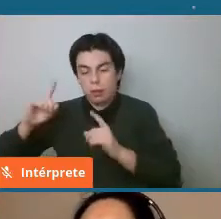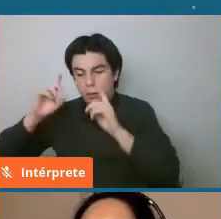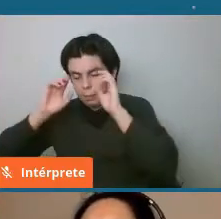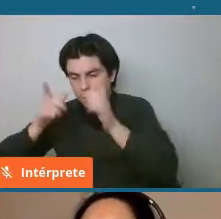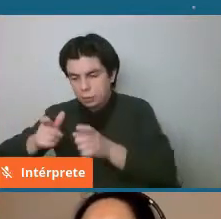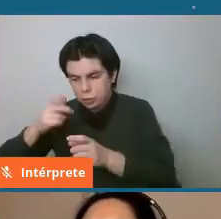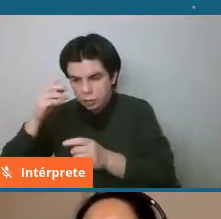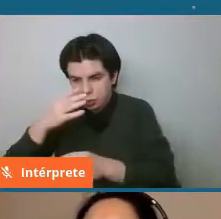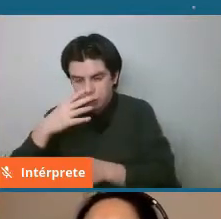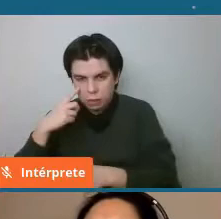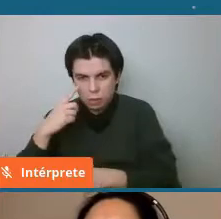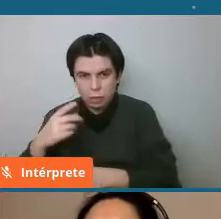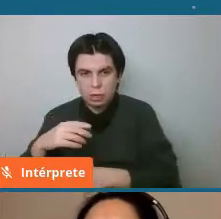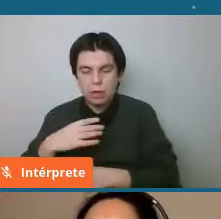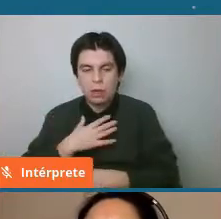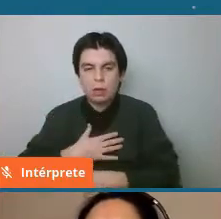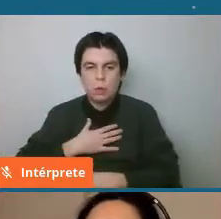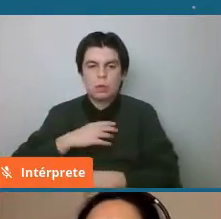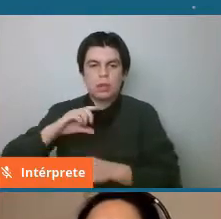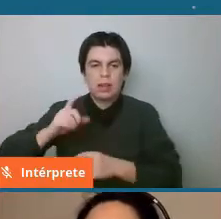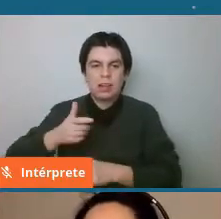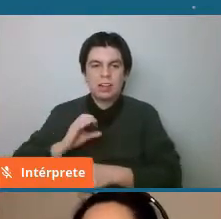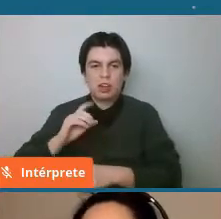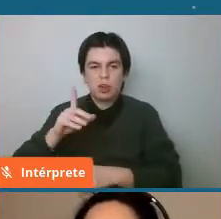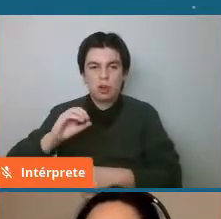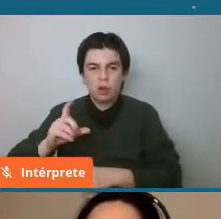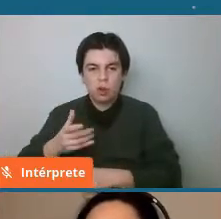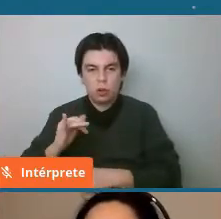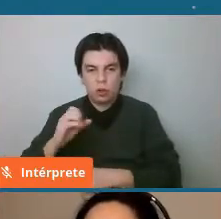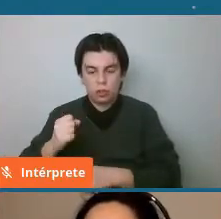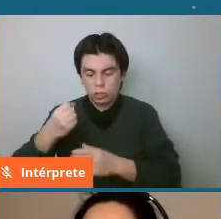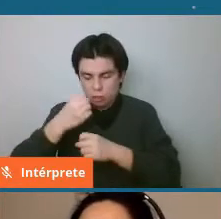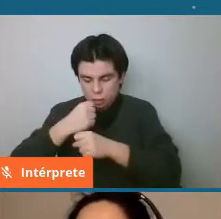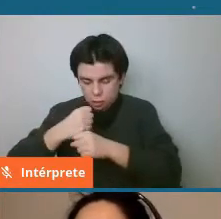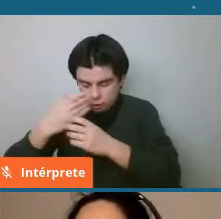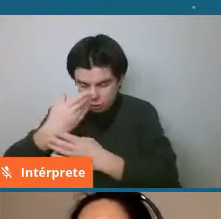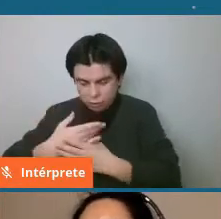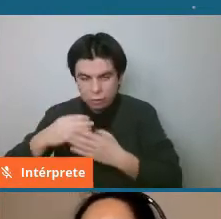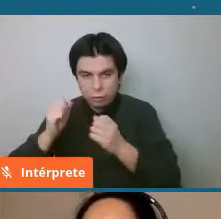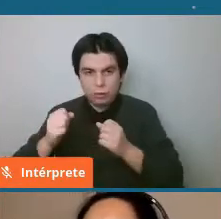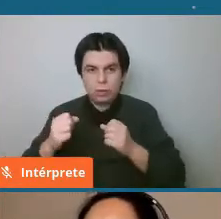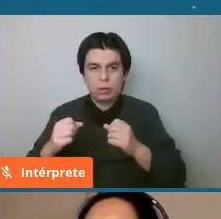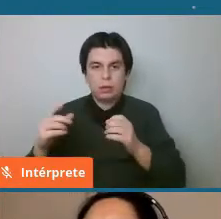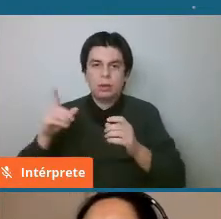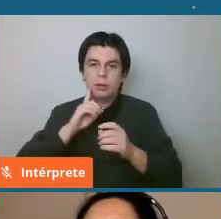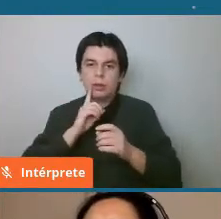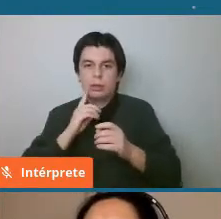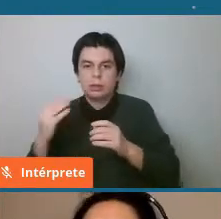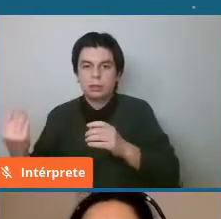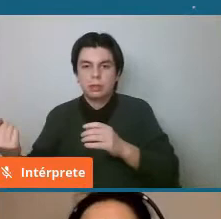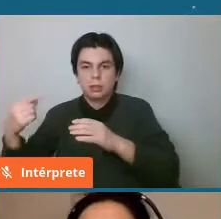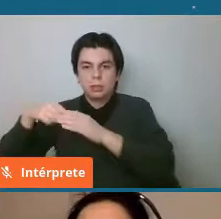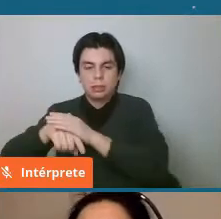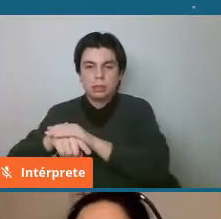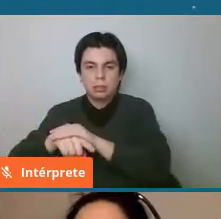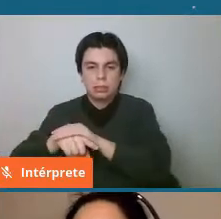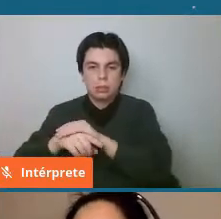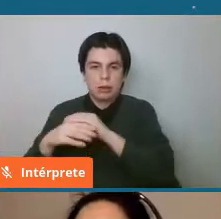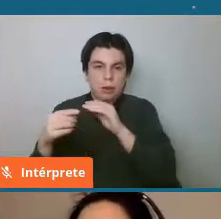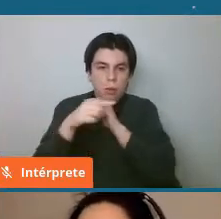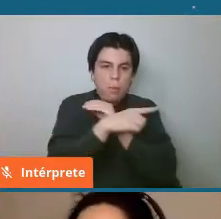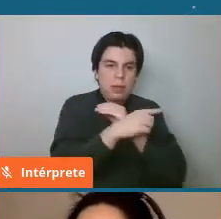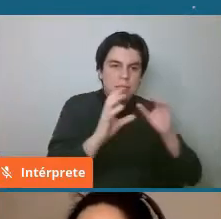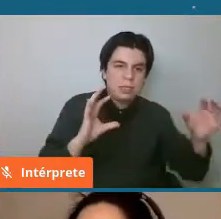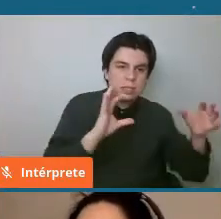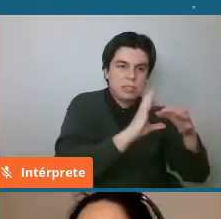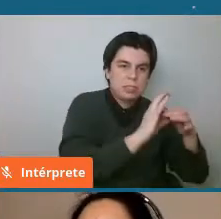estar escuchando materiales con una tendencia más refractaria hacia el sistema solar interno y más volátil hacia el